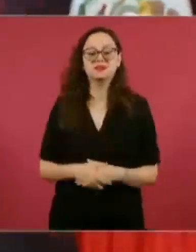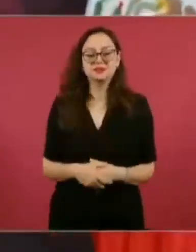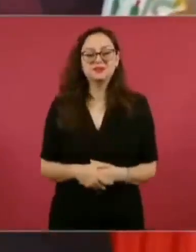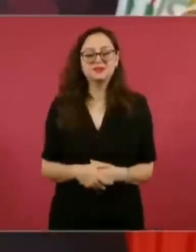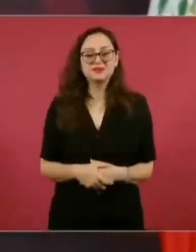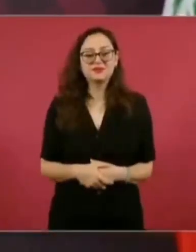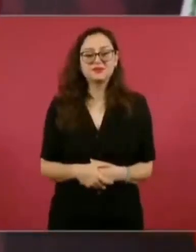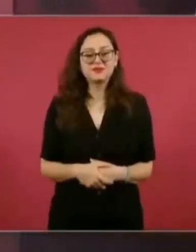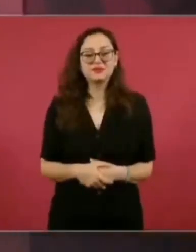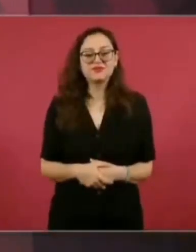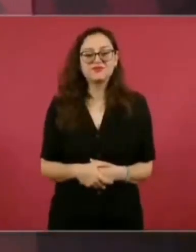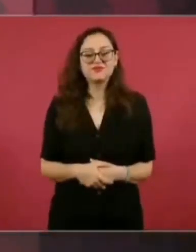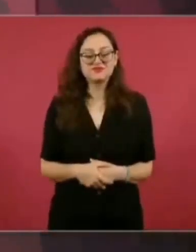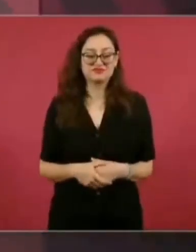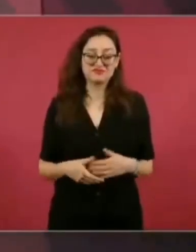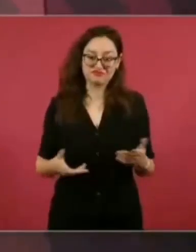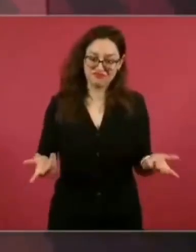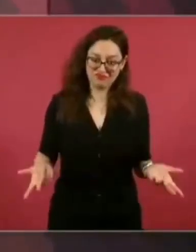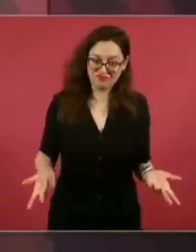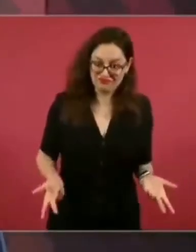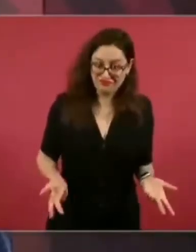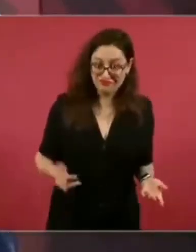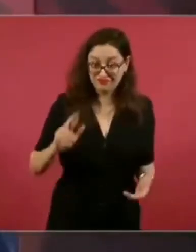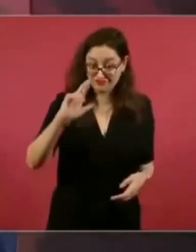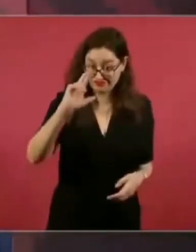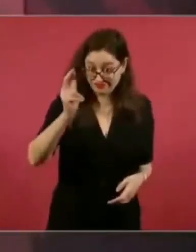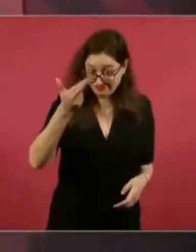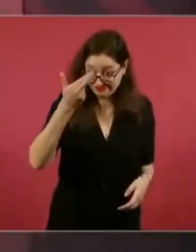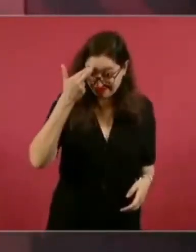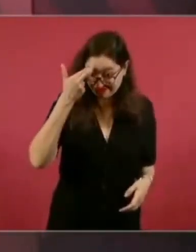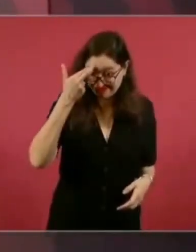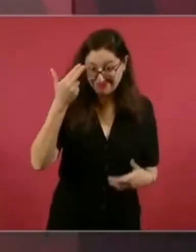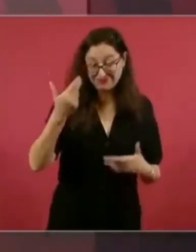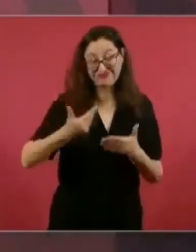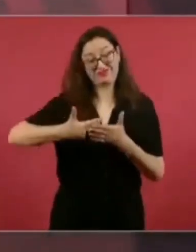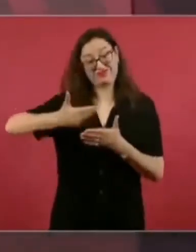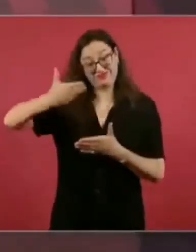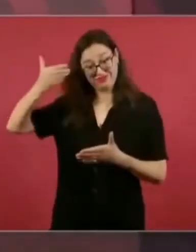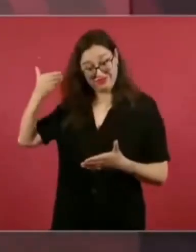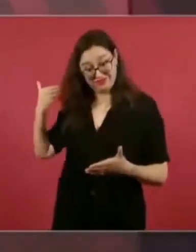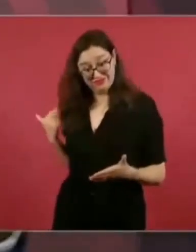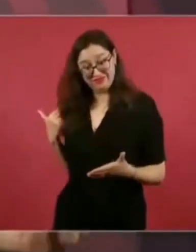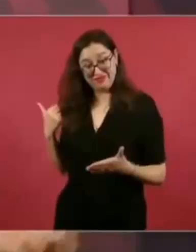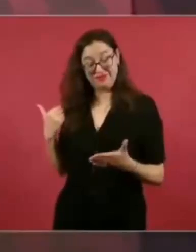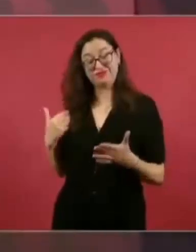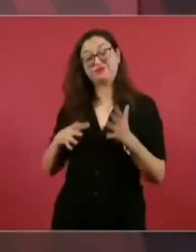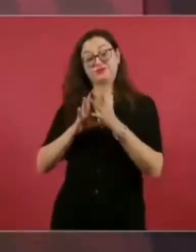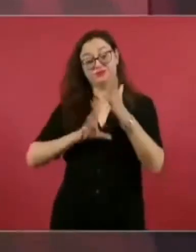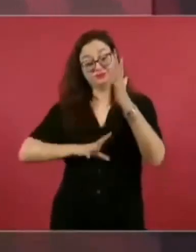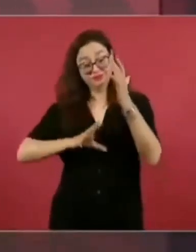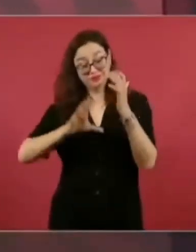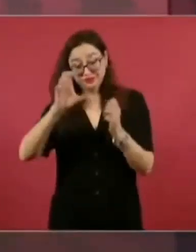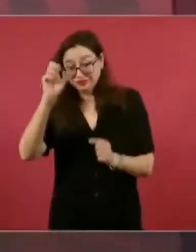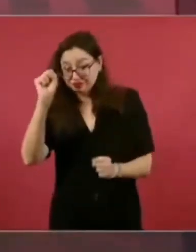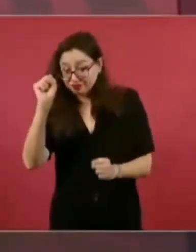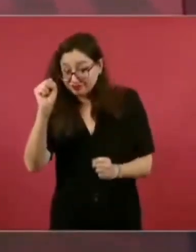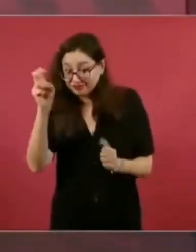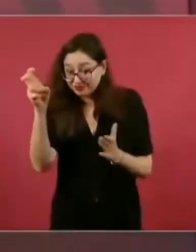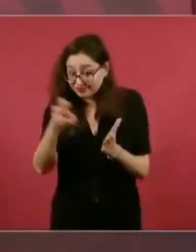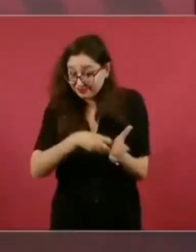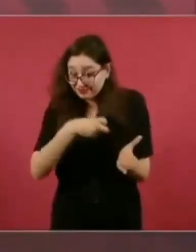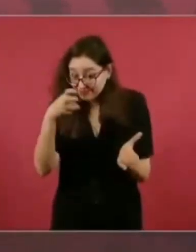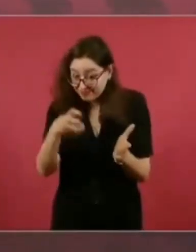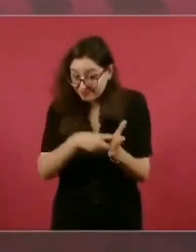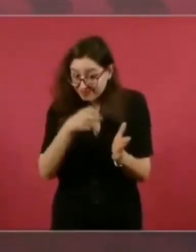Esto empieza con la reforma al artículo tercero de la Constitución, no es más que ahí sino los periódicos no